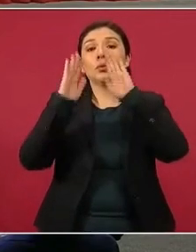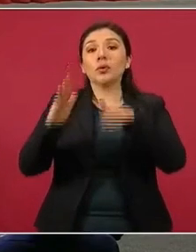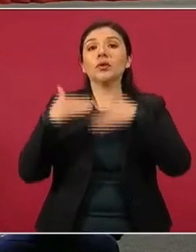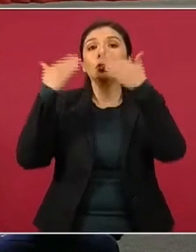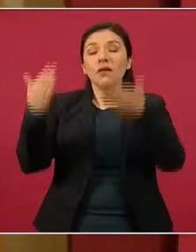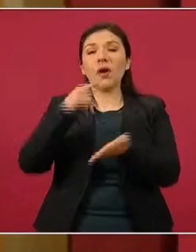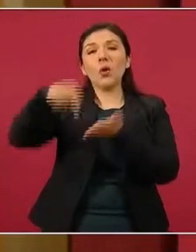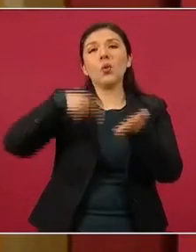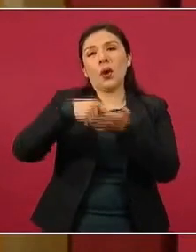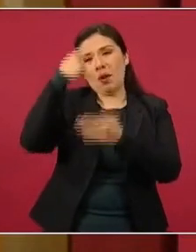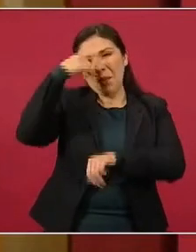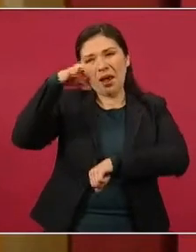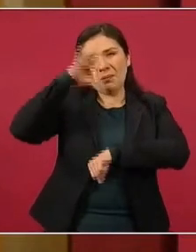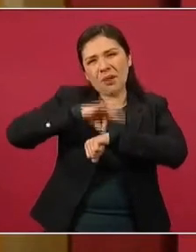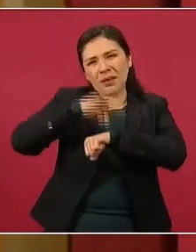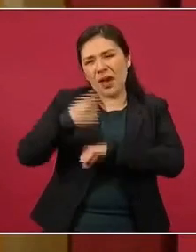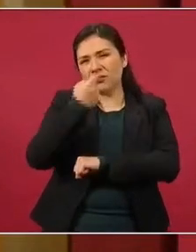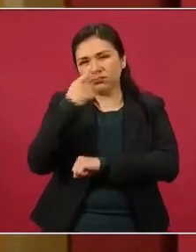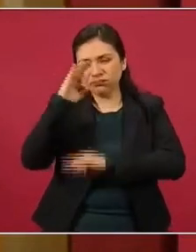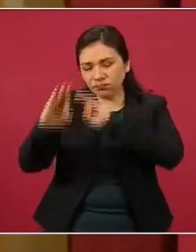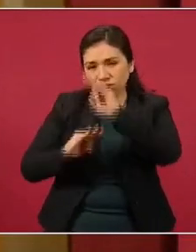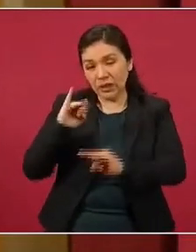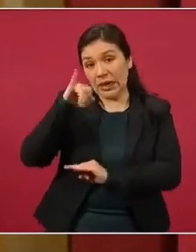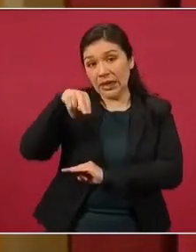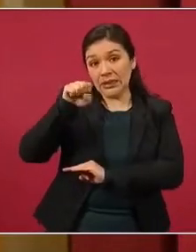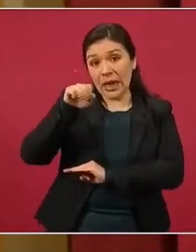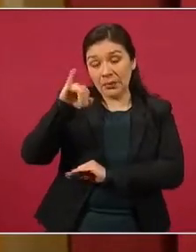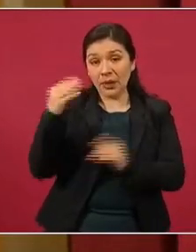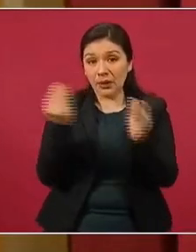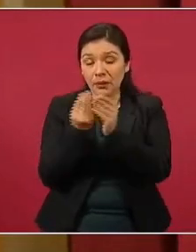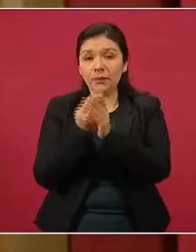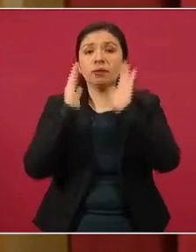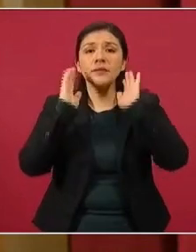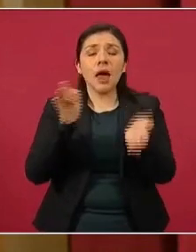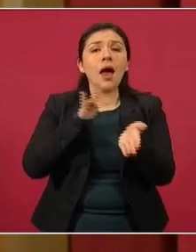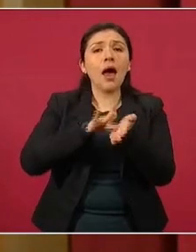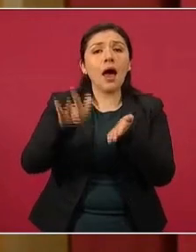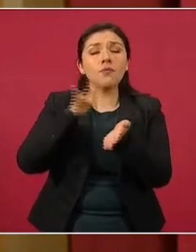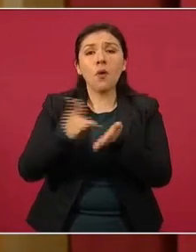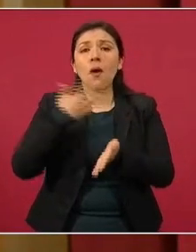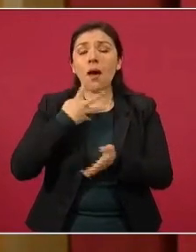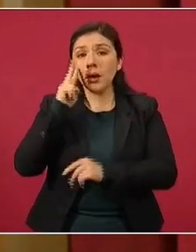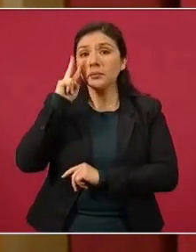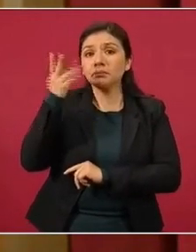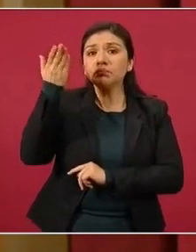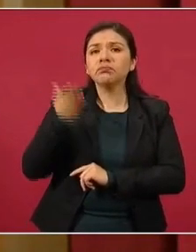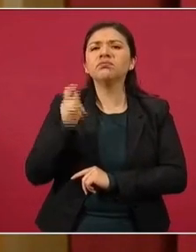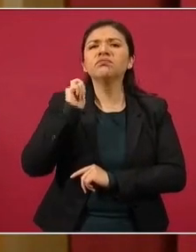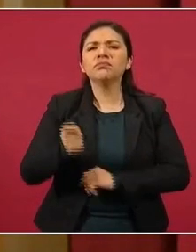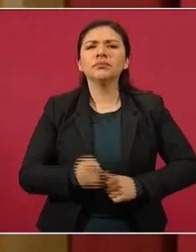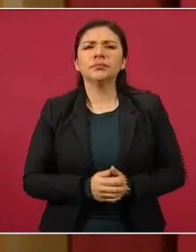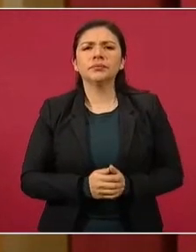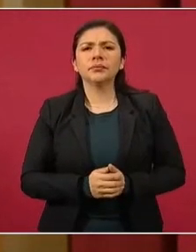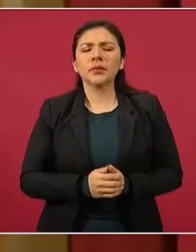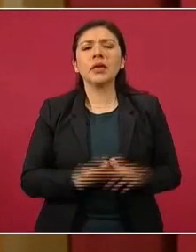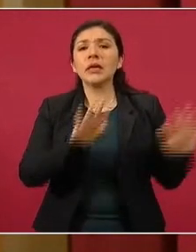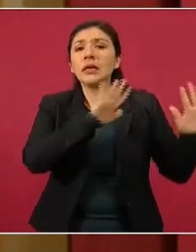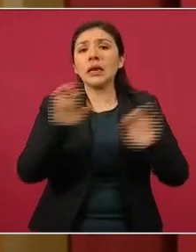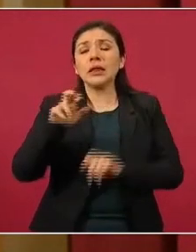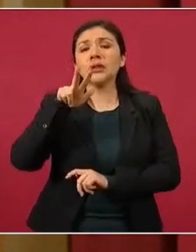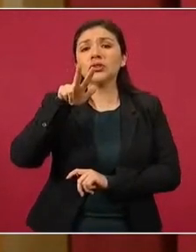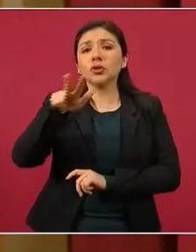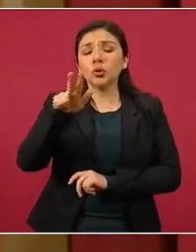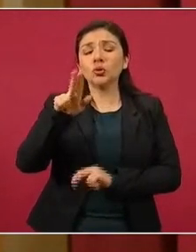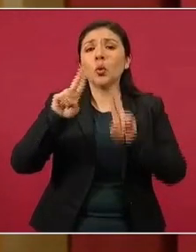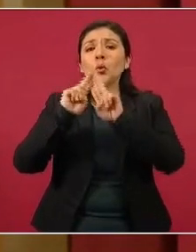unidades médicas, en lo que corresponde al Insabi, hemos apoyado ahorita a 518